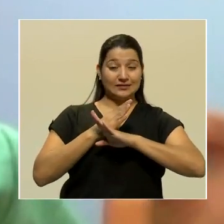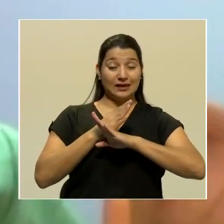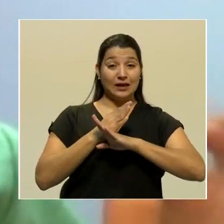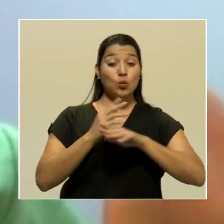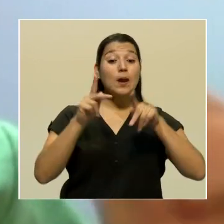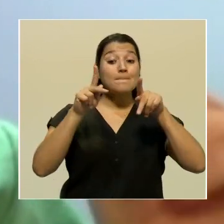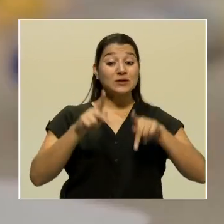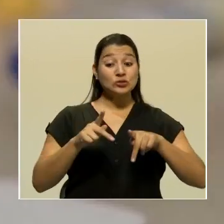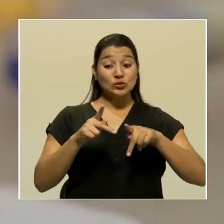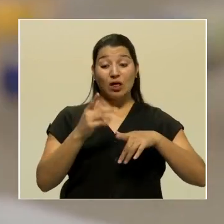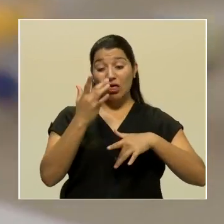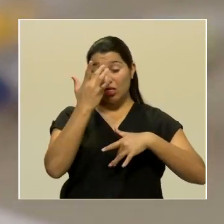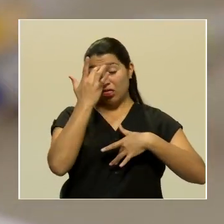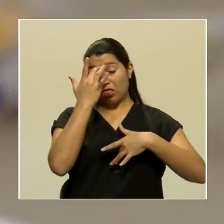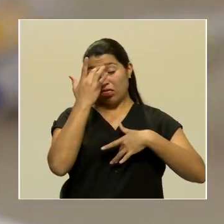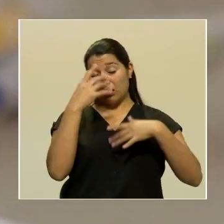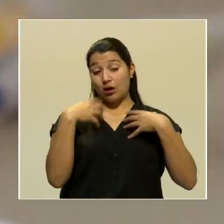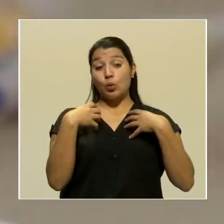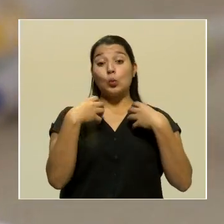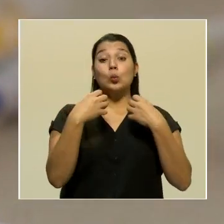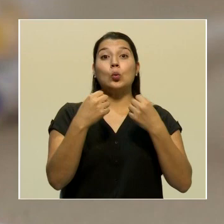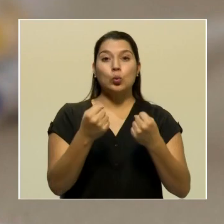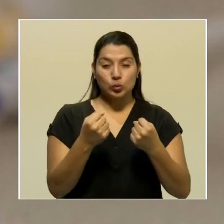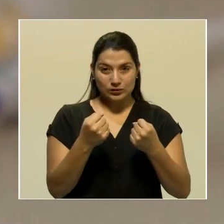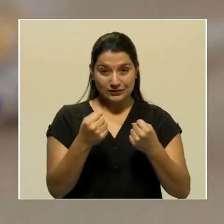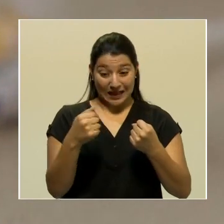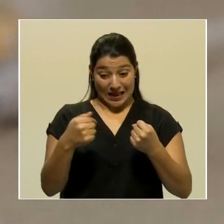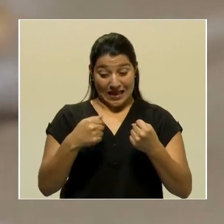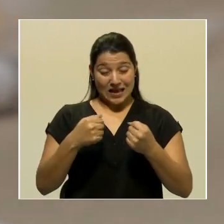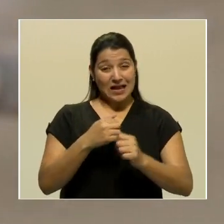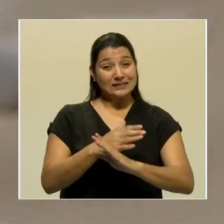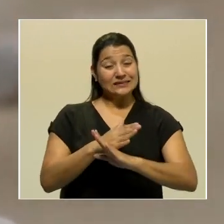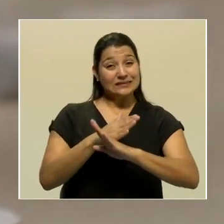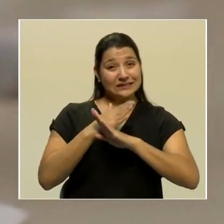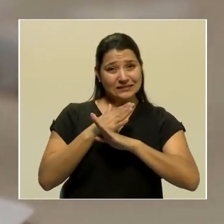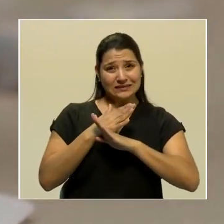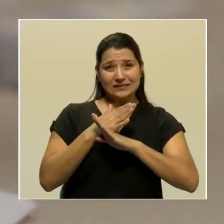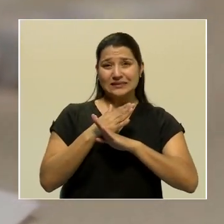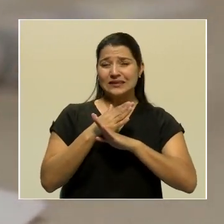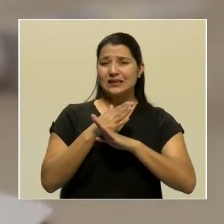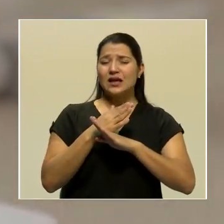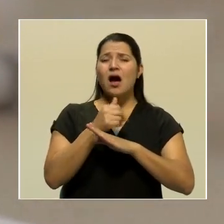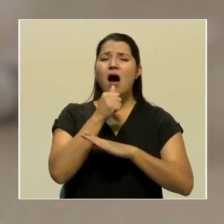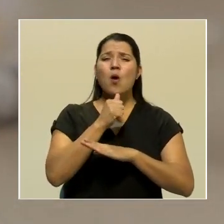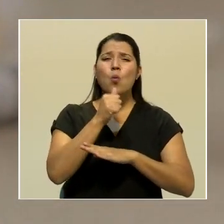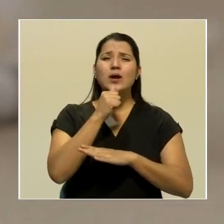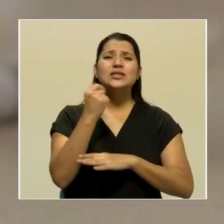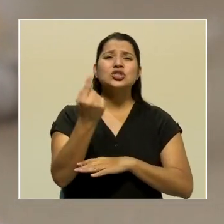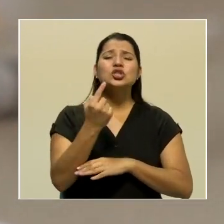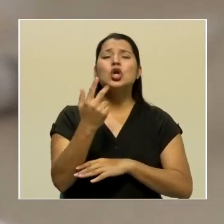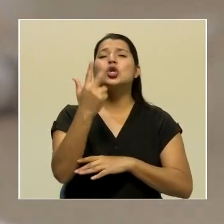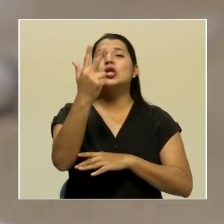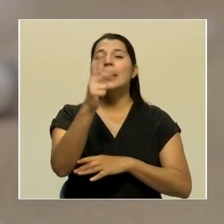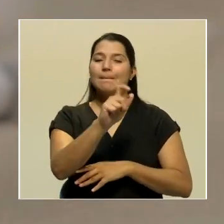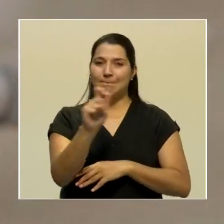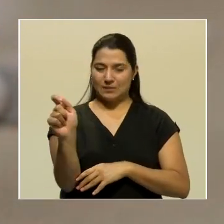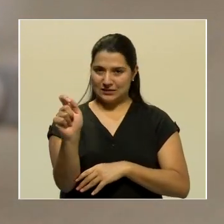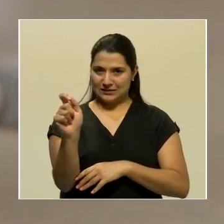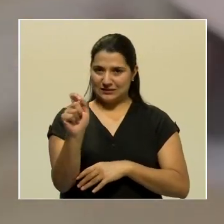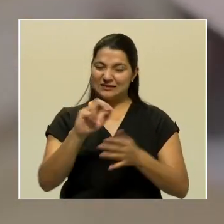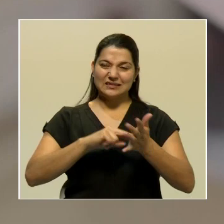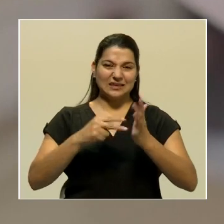enfermedad COVID-19, esos anticuerpos le persisten apenas por tres meses. Eso tiene dos